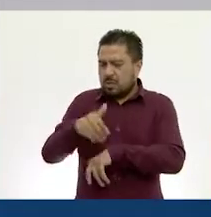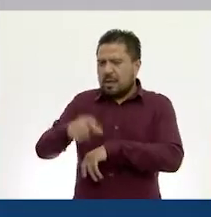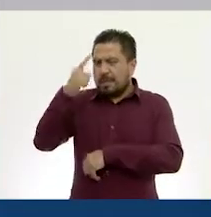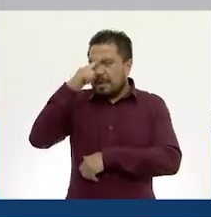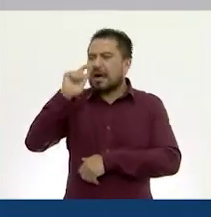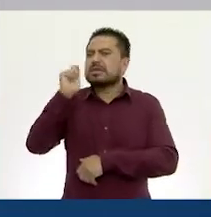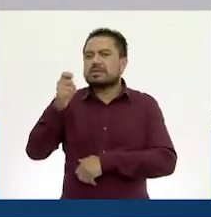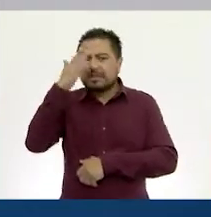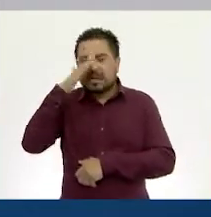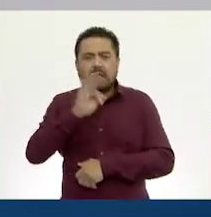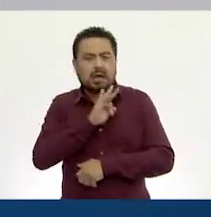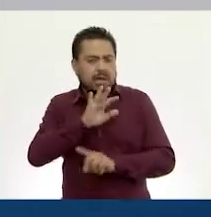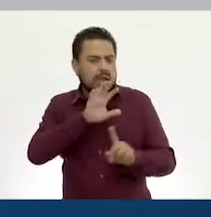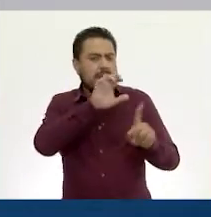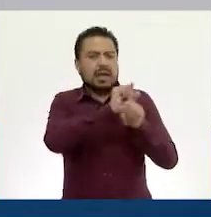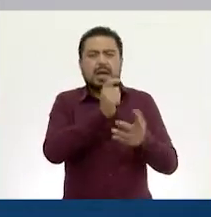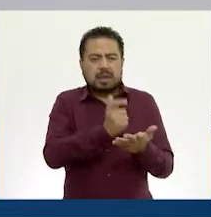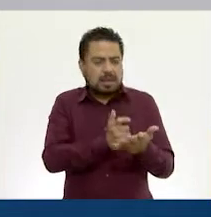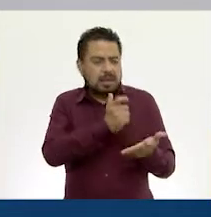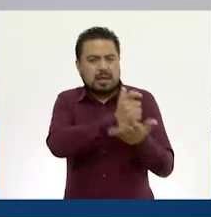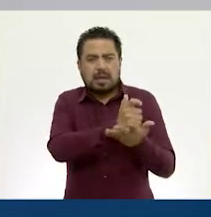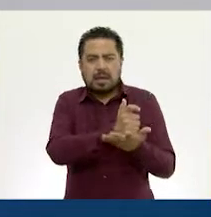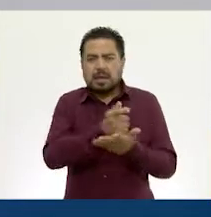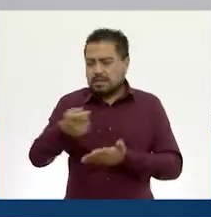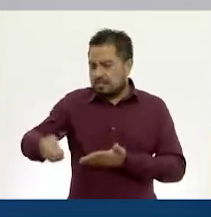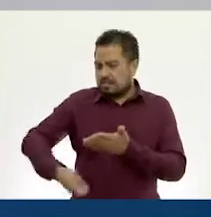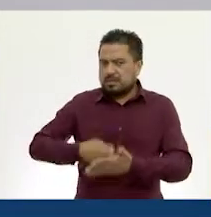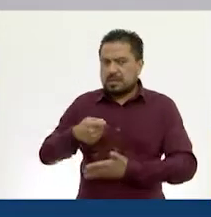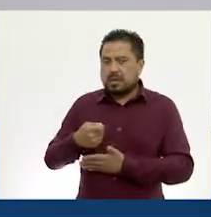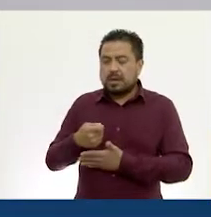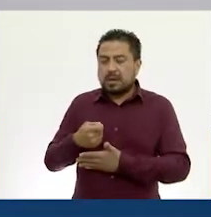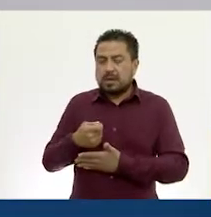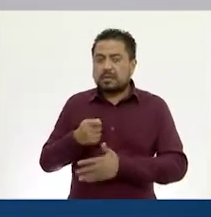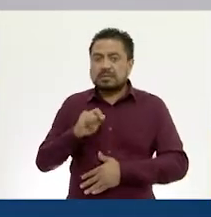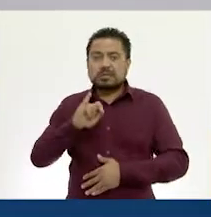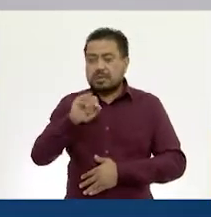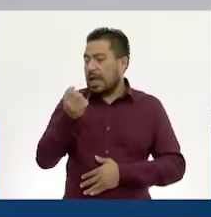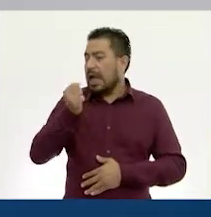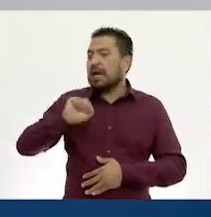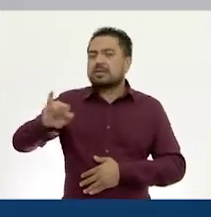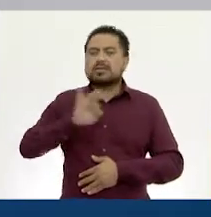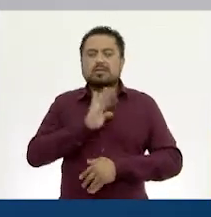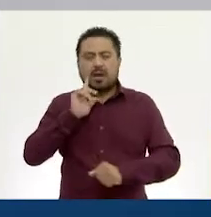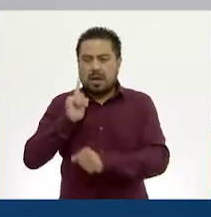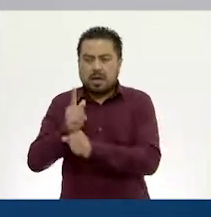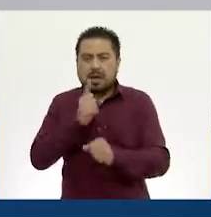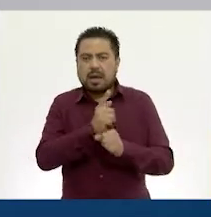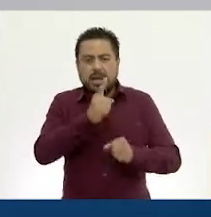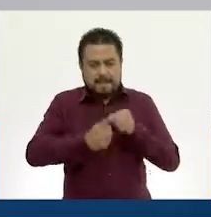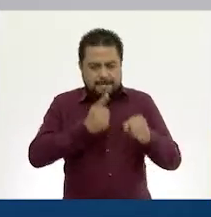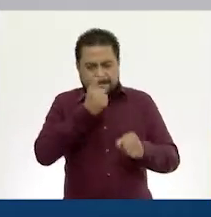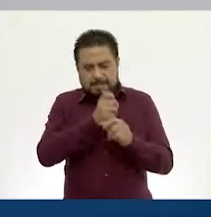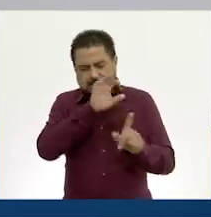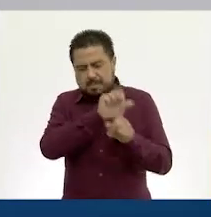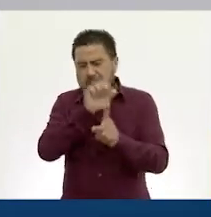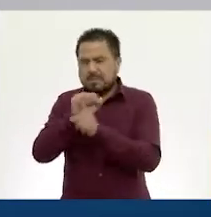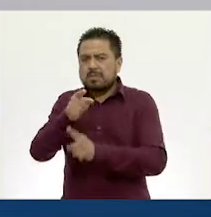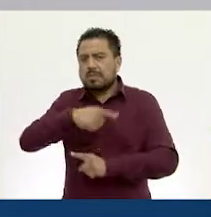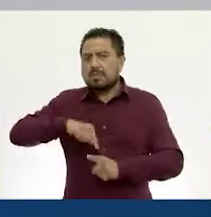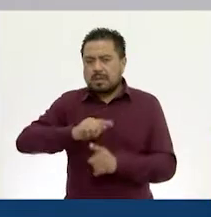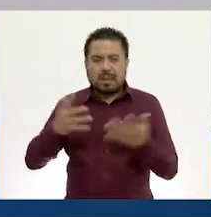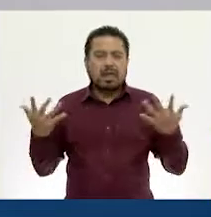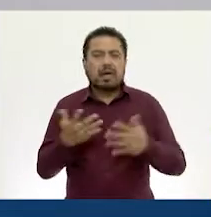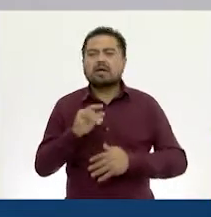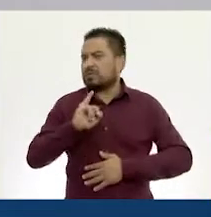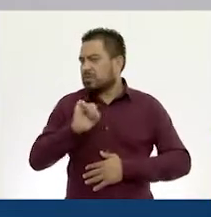saber si le va a alcanzar o no para pagar su recibo? Sí. Y así se pueden dar cuenta si este primer cálculo que nosotros hagamos